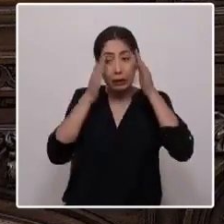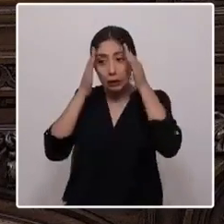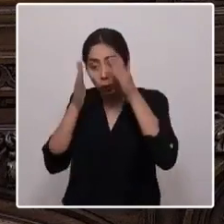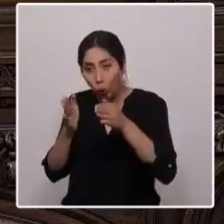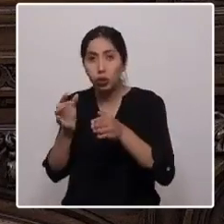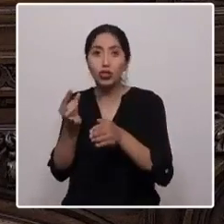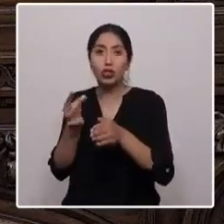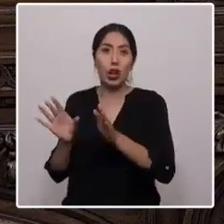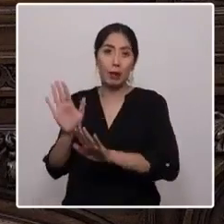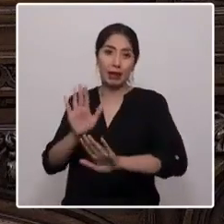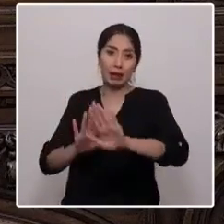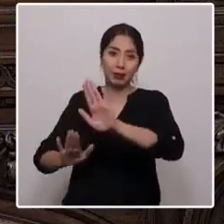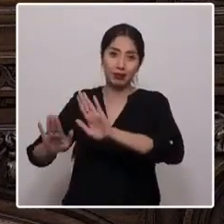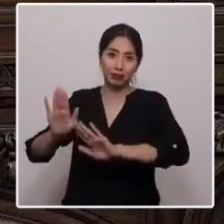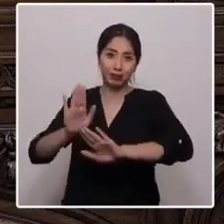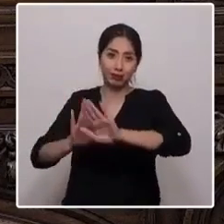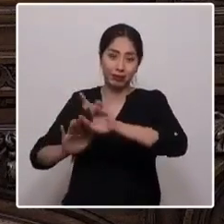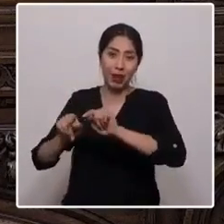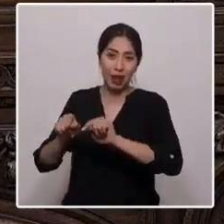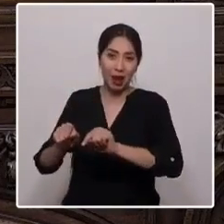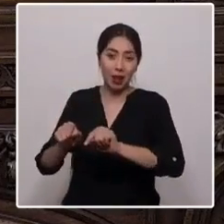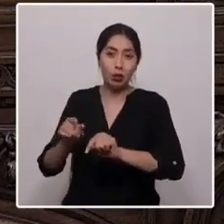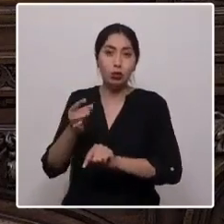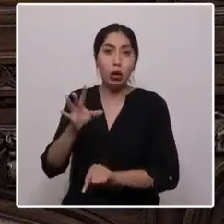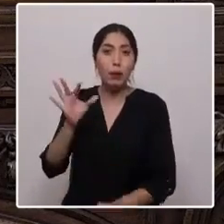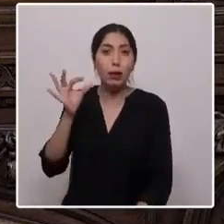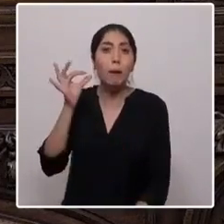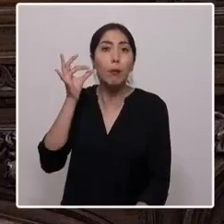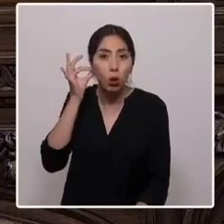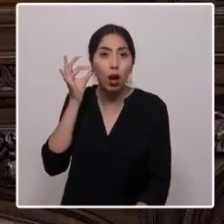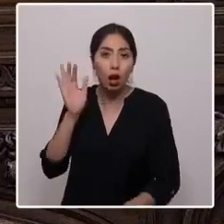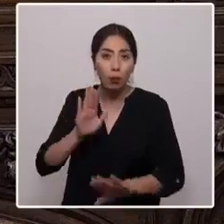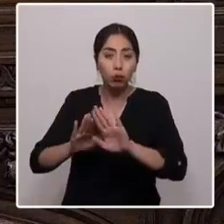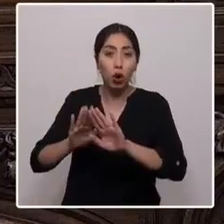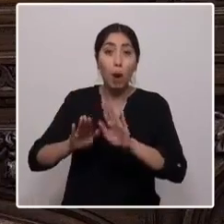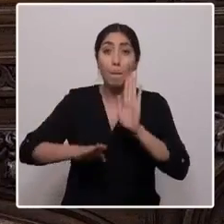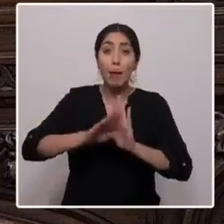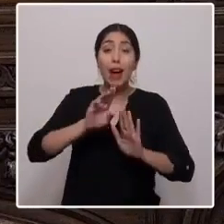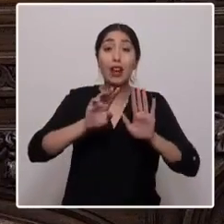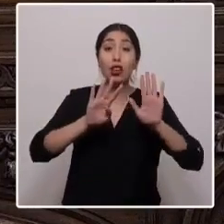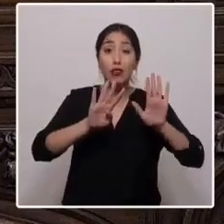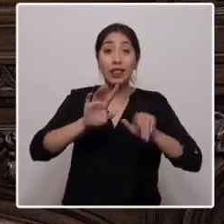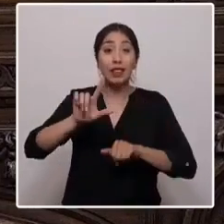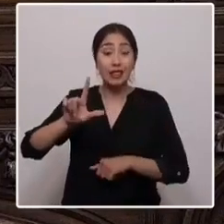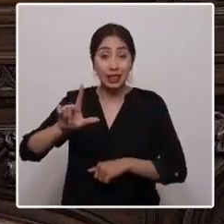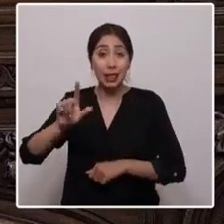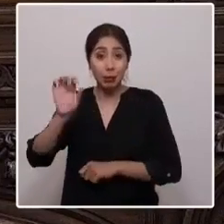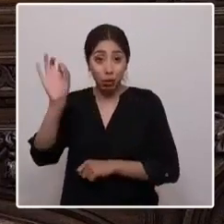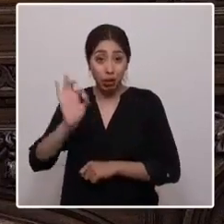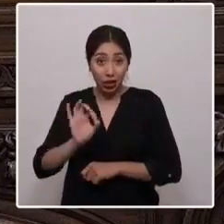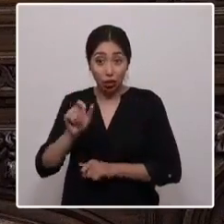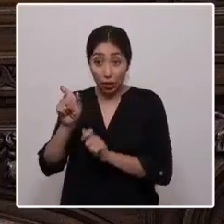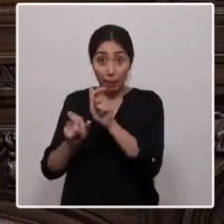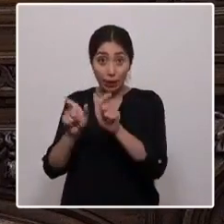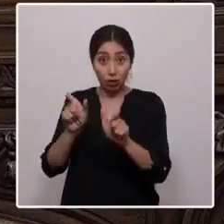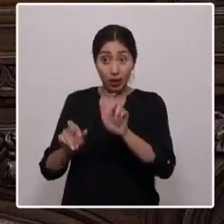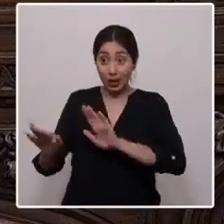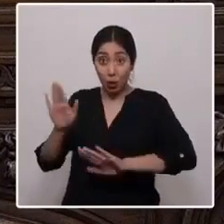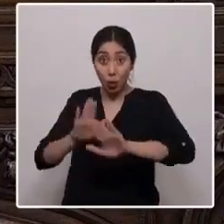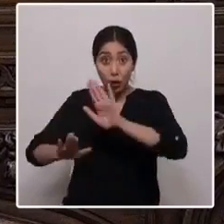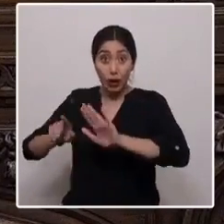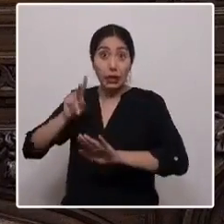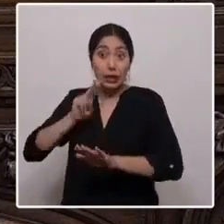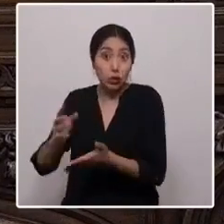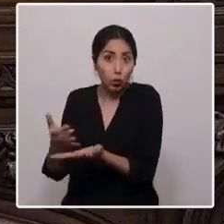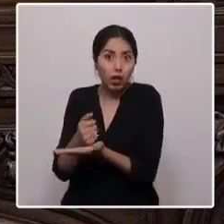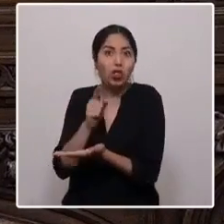rostro de mujer. Porque más del 97% de las personas que ejercemos el cuidado no remunerado en nuestro país somos